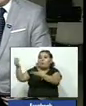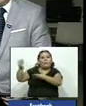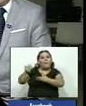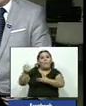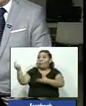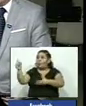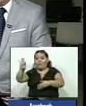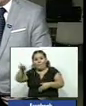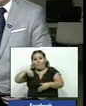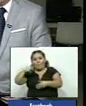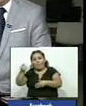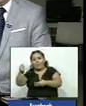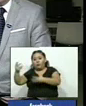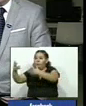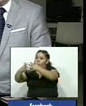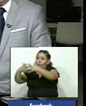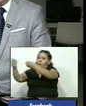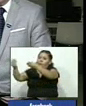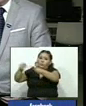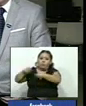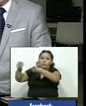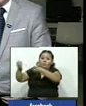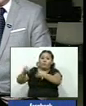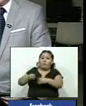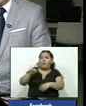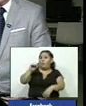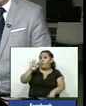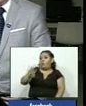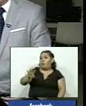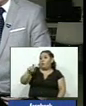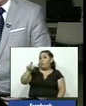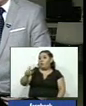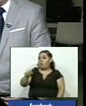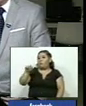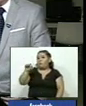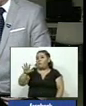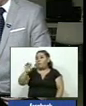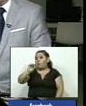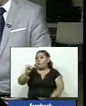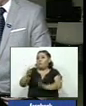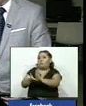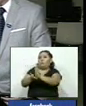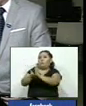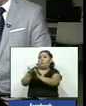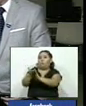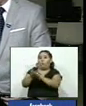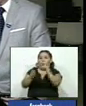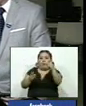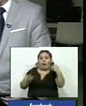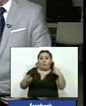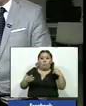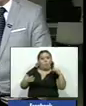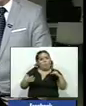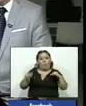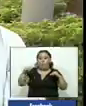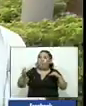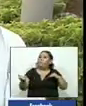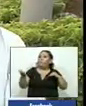hasta octubre del 2019 un 4.5% más con respecto al año pasado